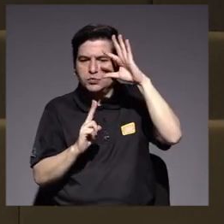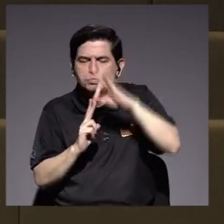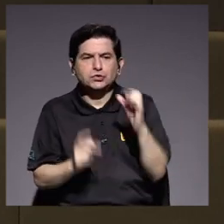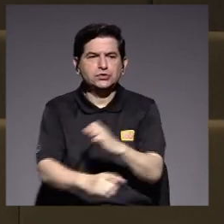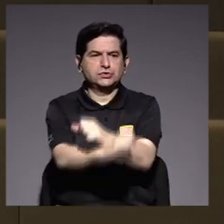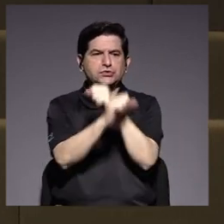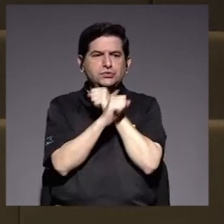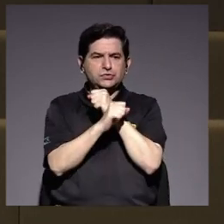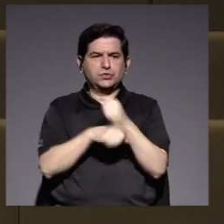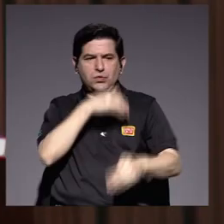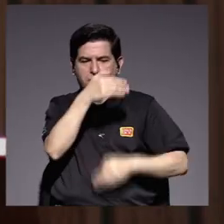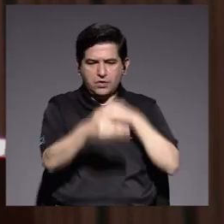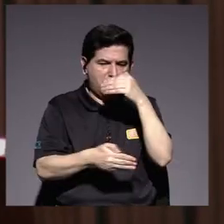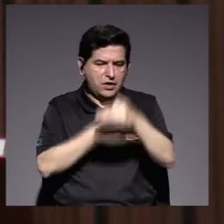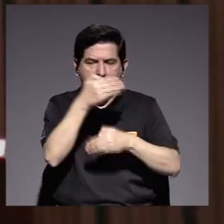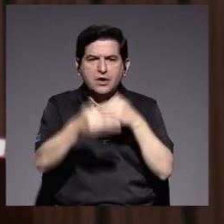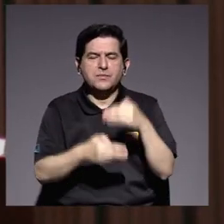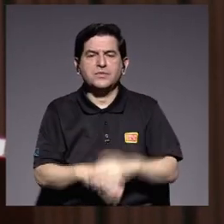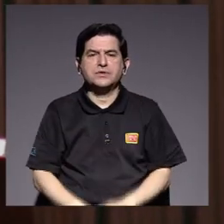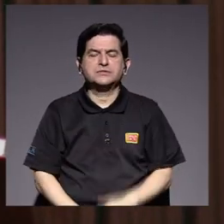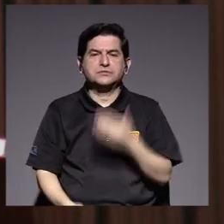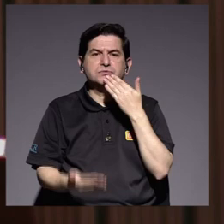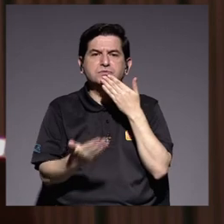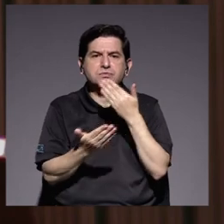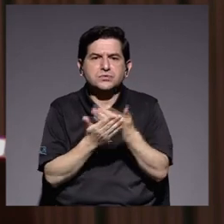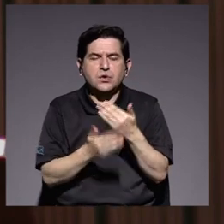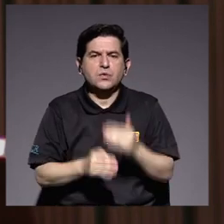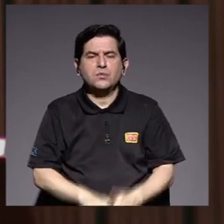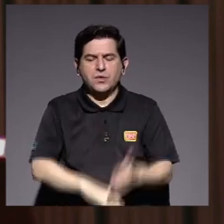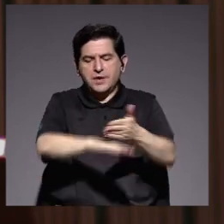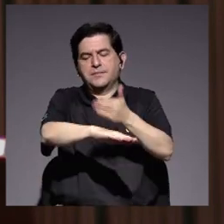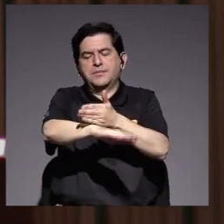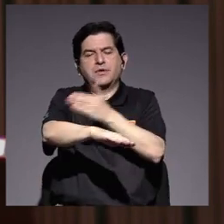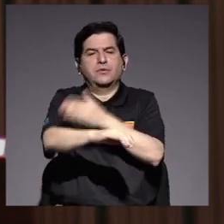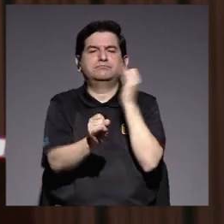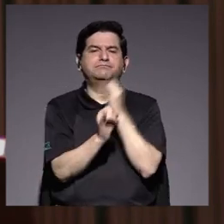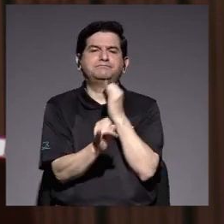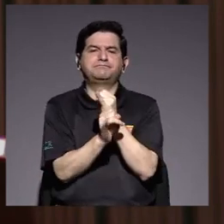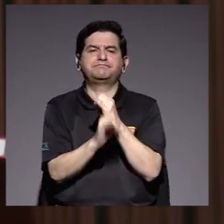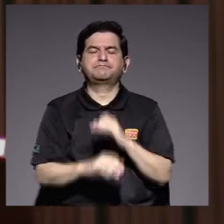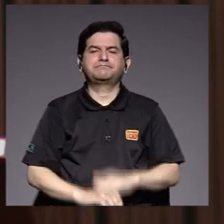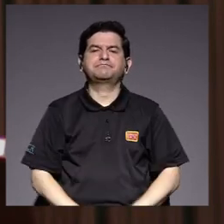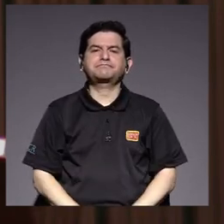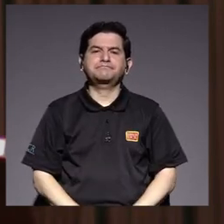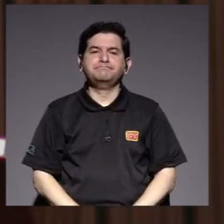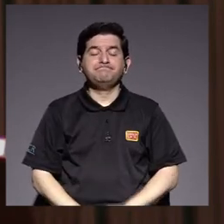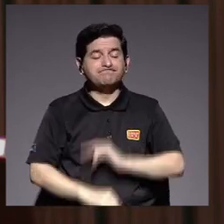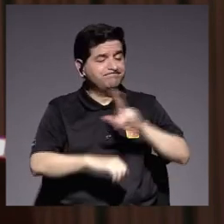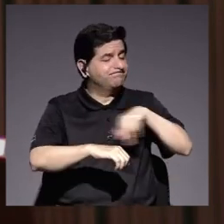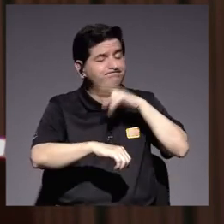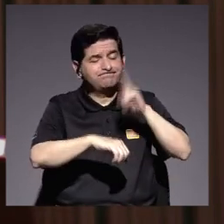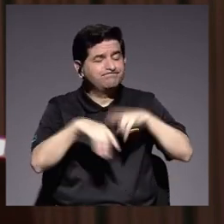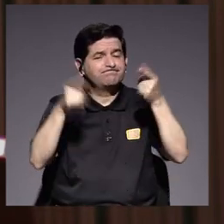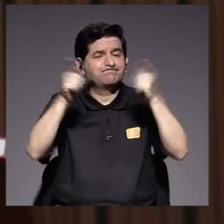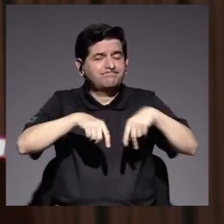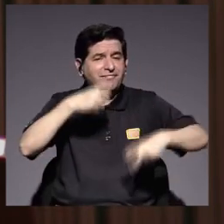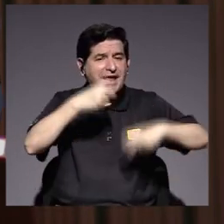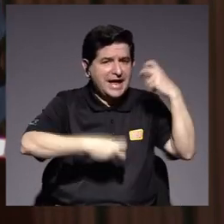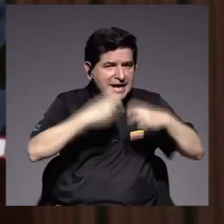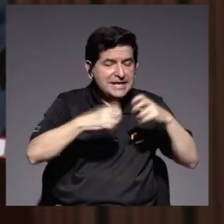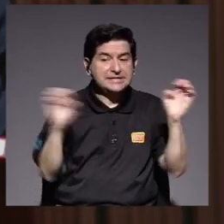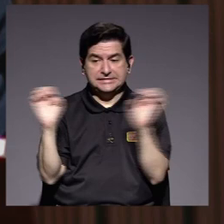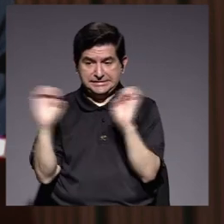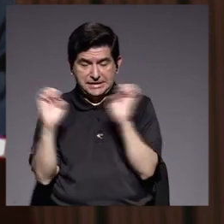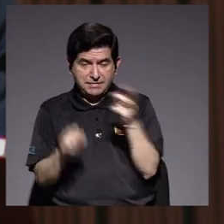asegurar la gobernabilidad y la buena marcha en nuestra institución. Como suele suceder en las crisis y